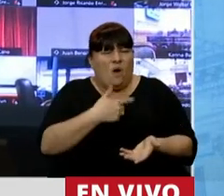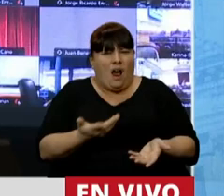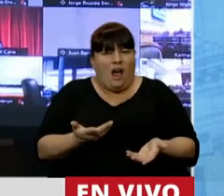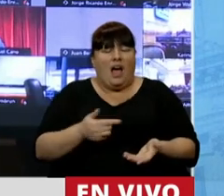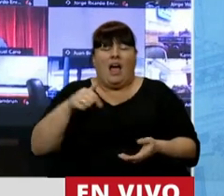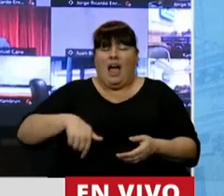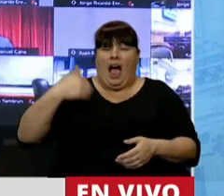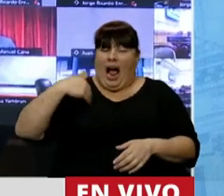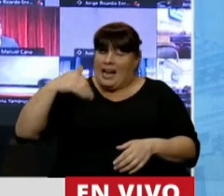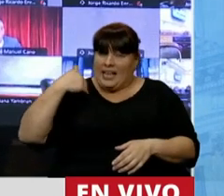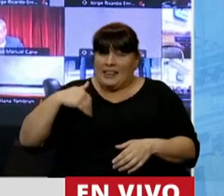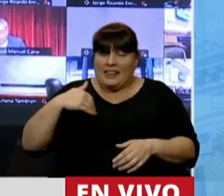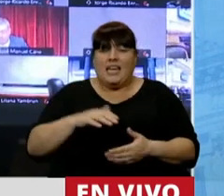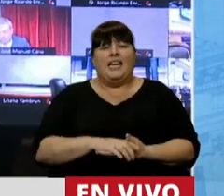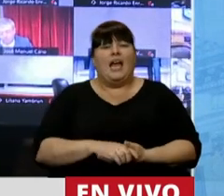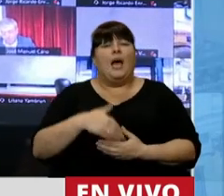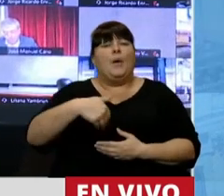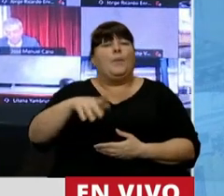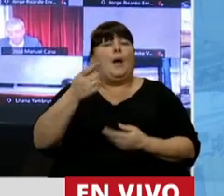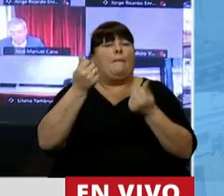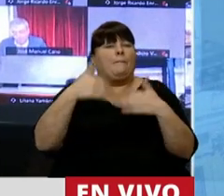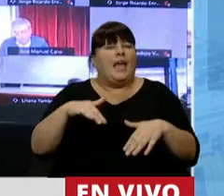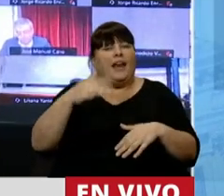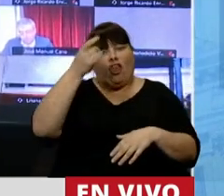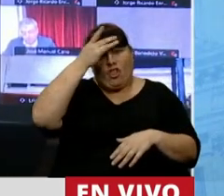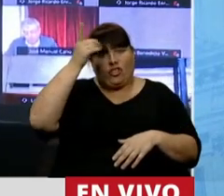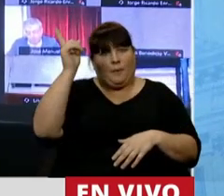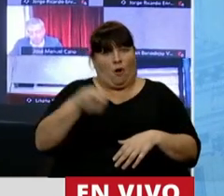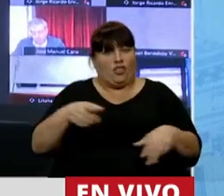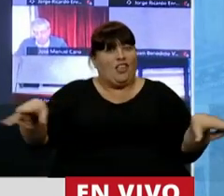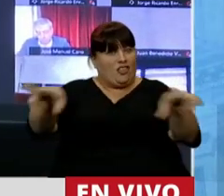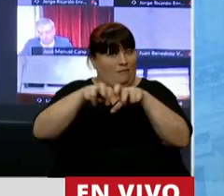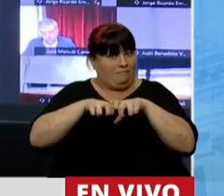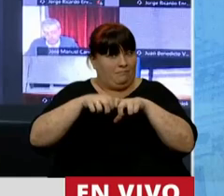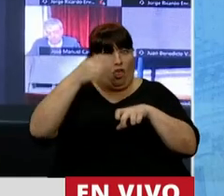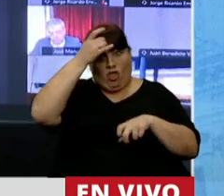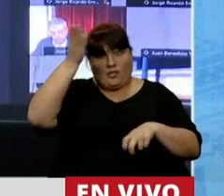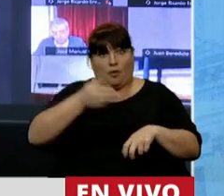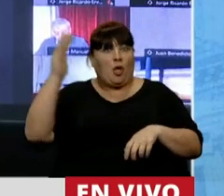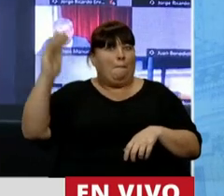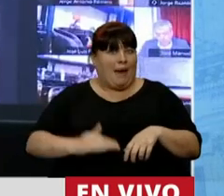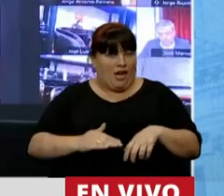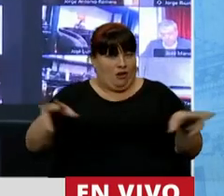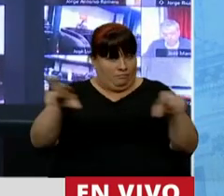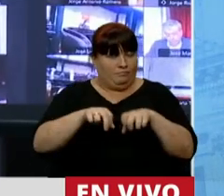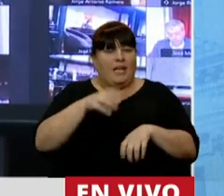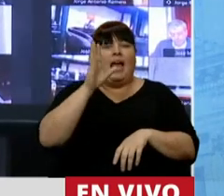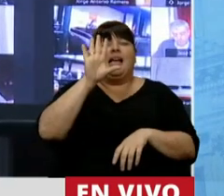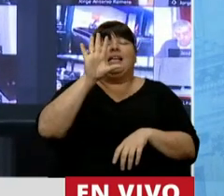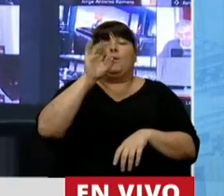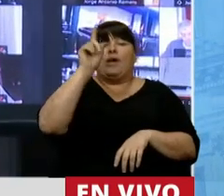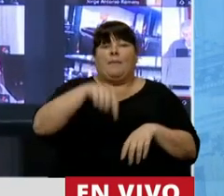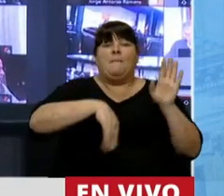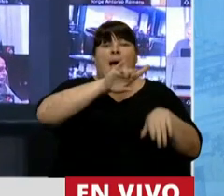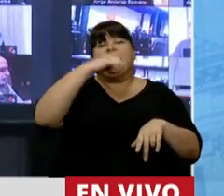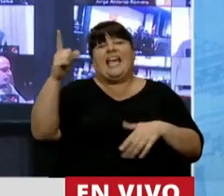Nuestro país, señor Presidente, va a perder 12 puntos del PBI. 12 puntos. 50% más